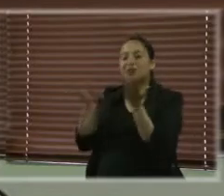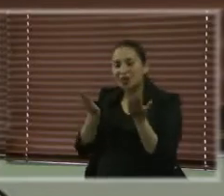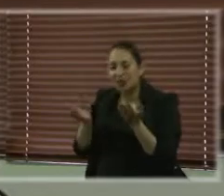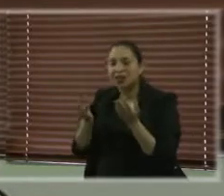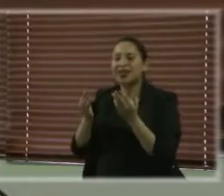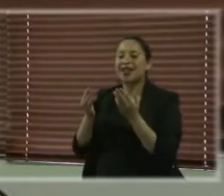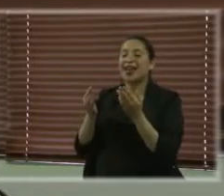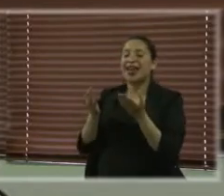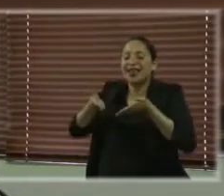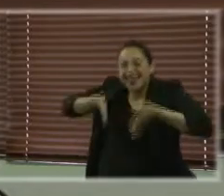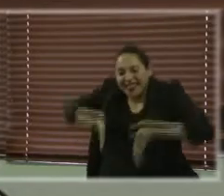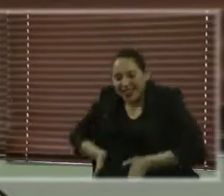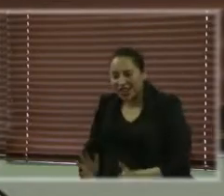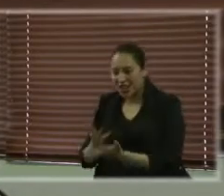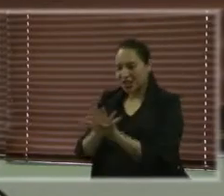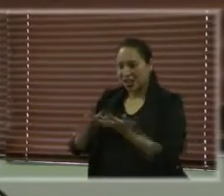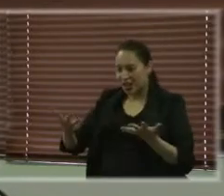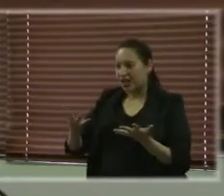con discapacidad.